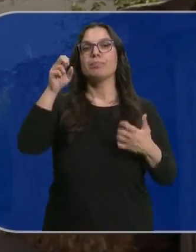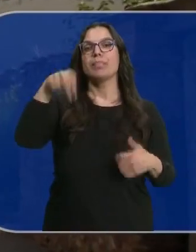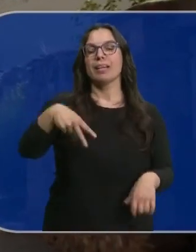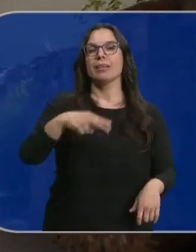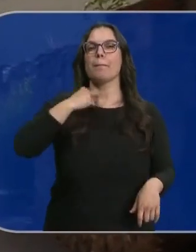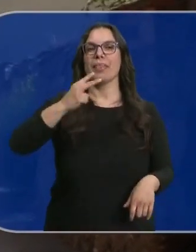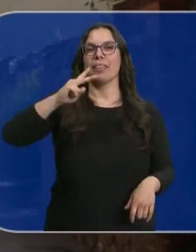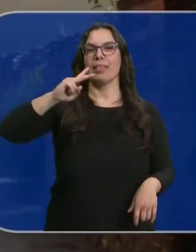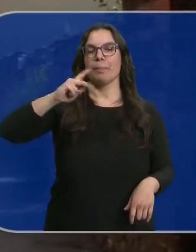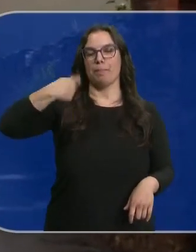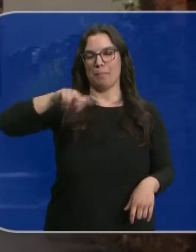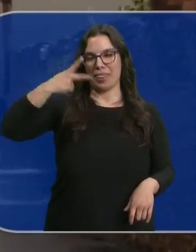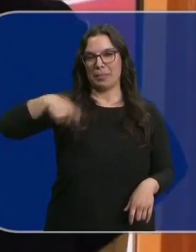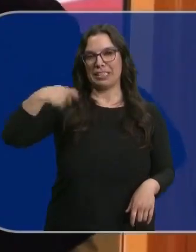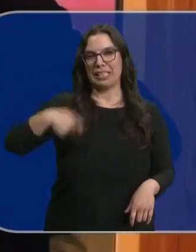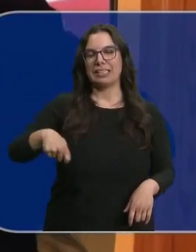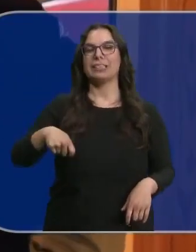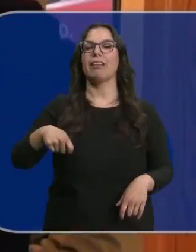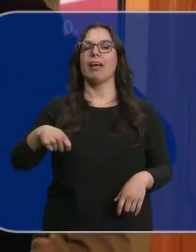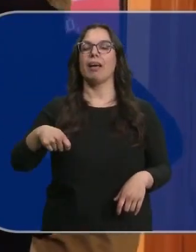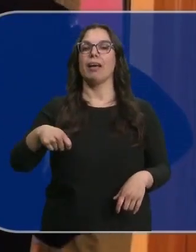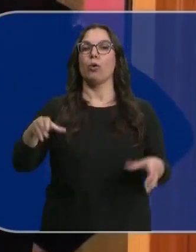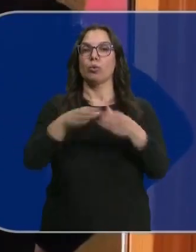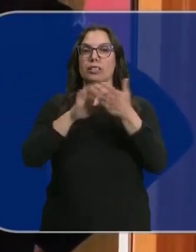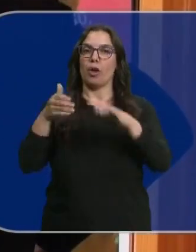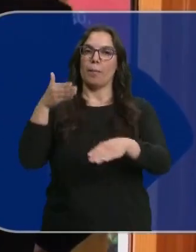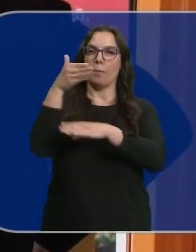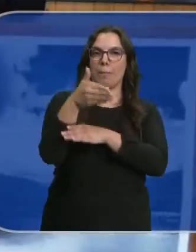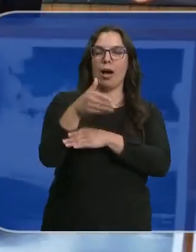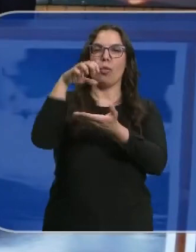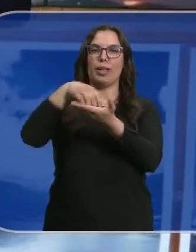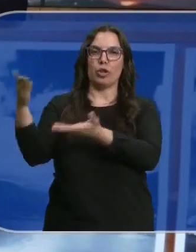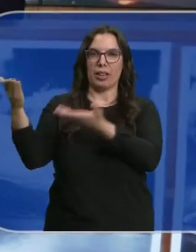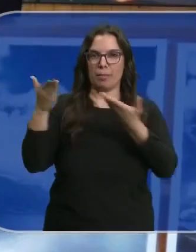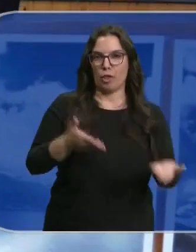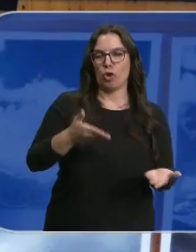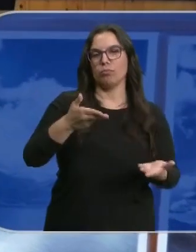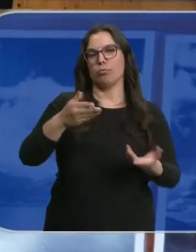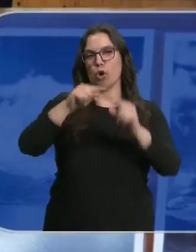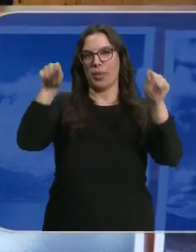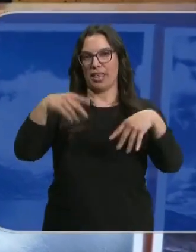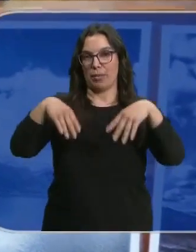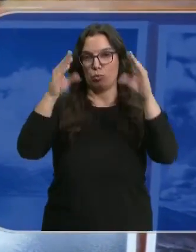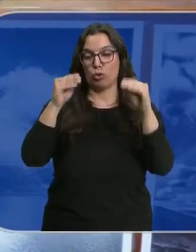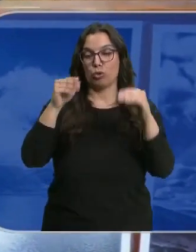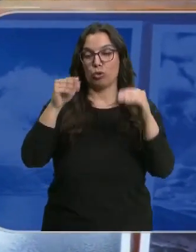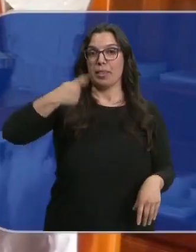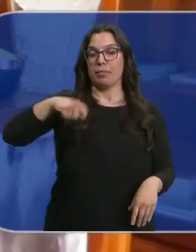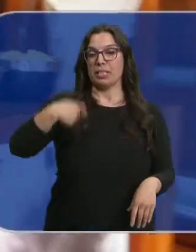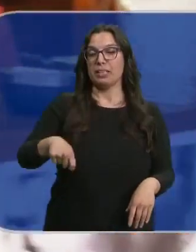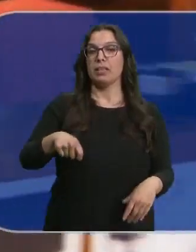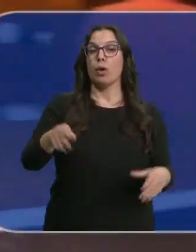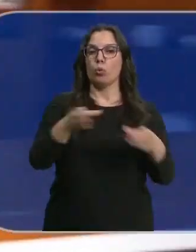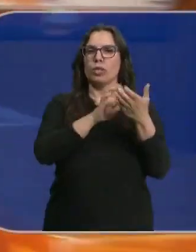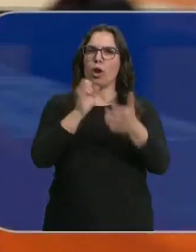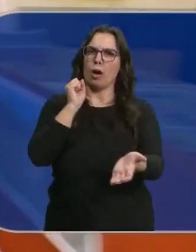vicepresidente de la Junta en una visita al centro de recepción de peregrinos de Redecilla del Camino, en Burgos. Aquí García Gallardo ha asegurado que la Junta irá